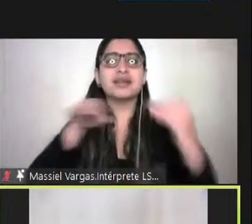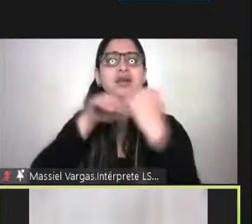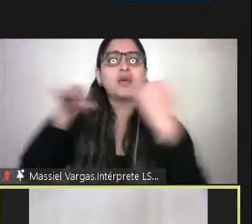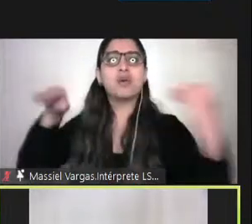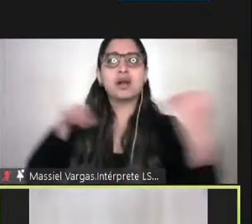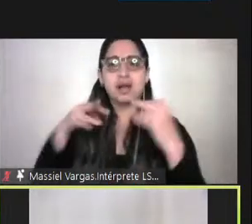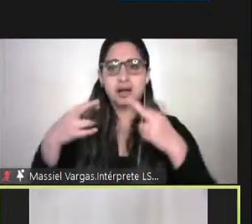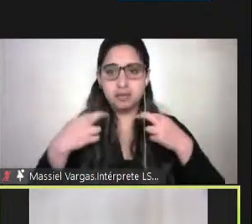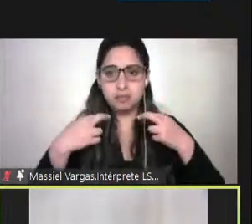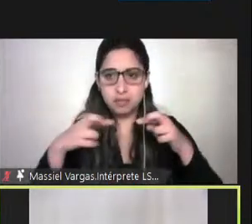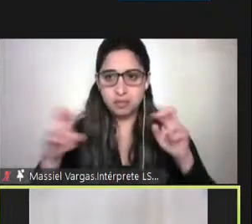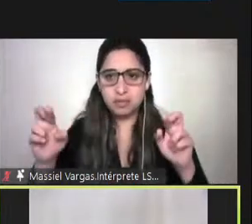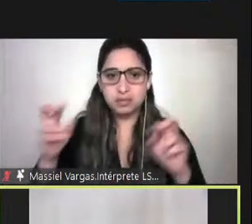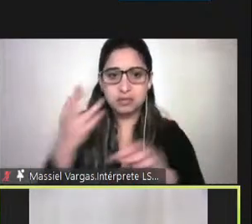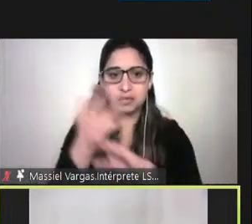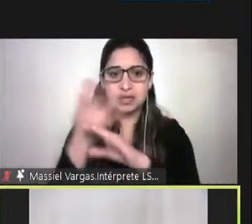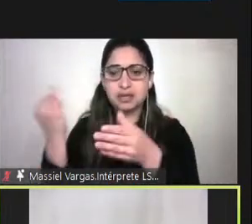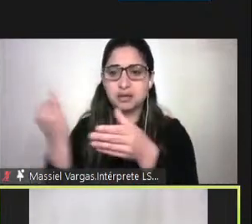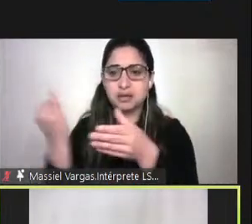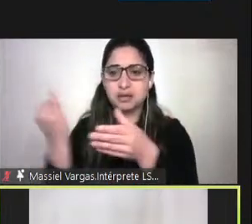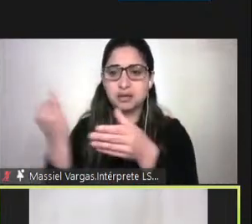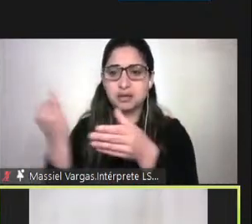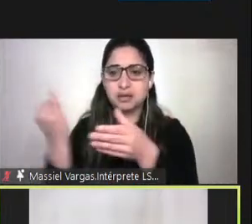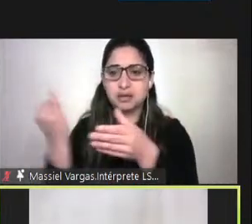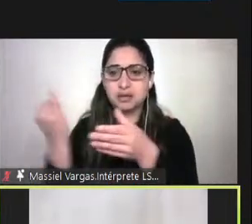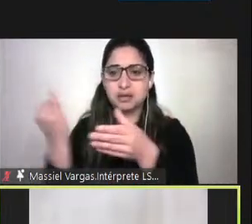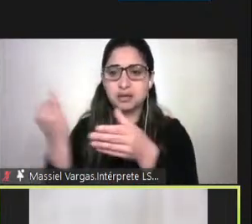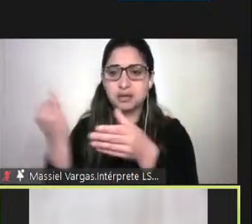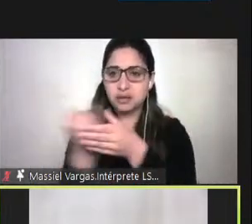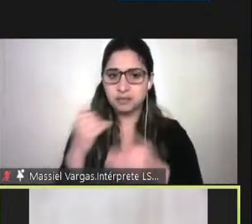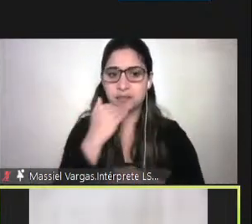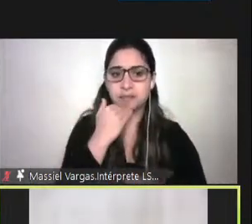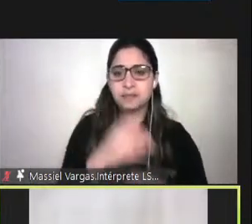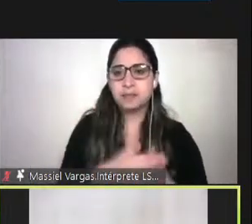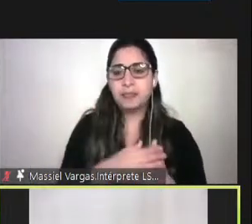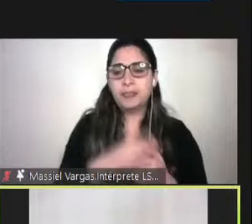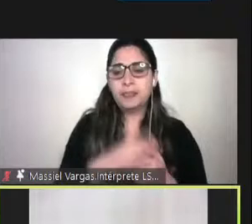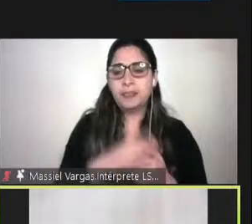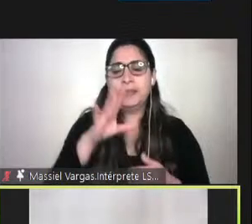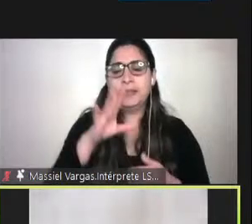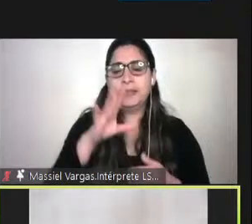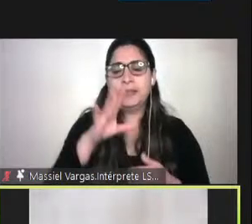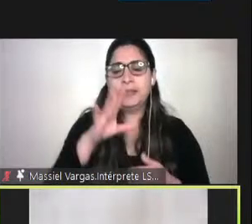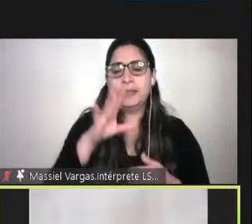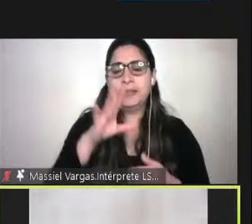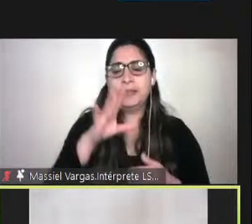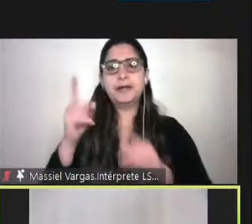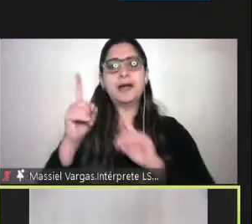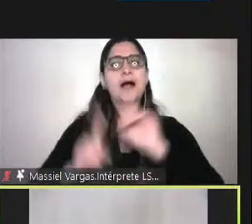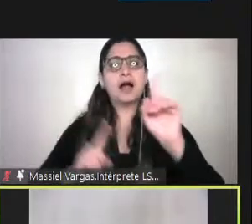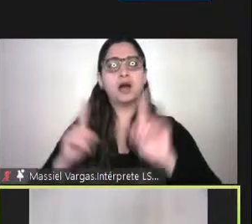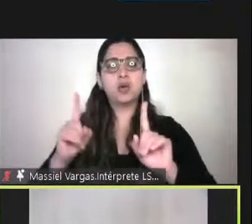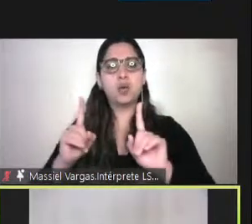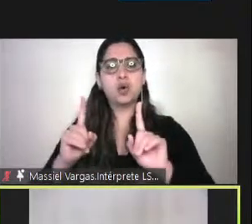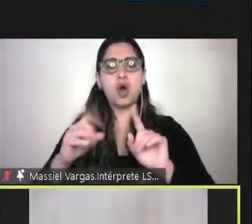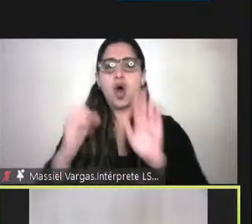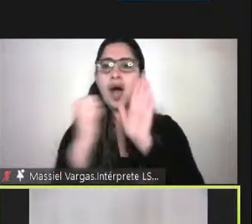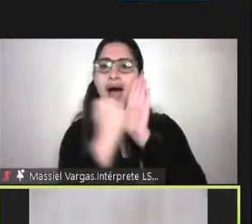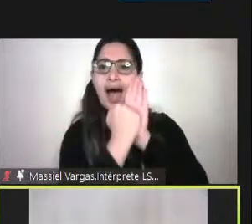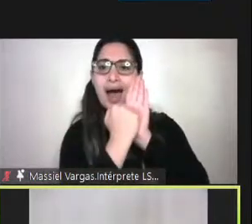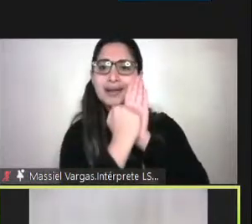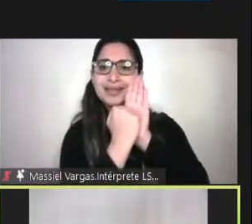a la ley pero desde ahí vamos a tomar como referencia ciertos artículos específicos que van a